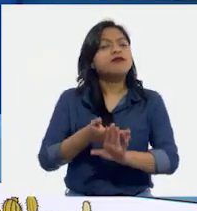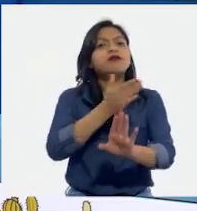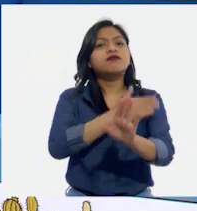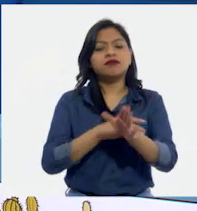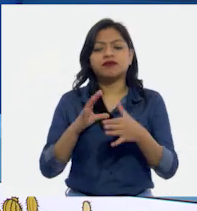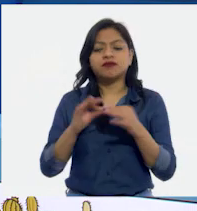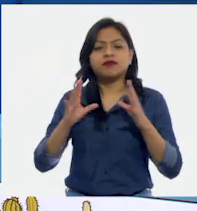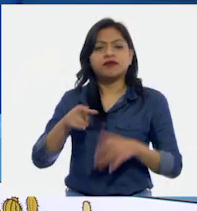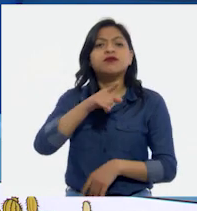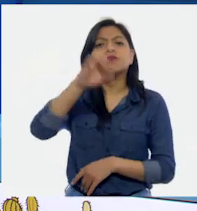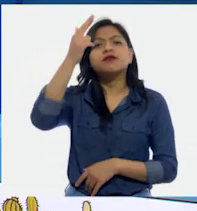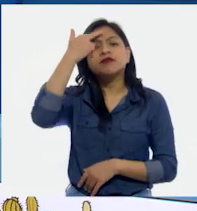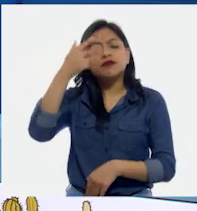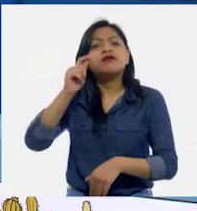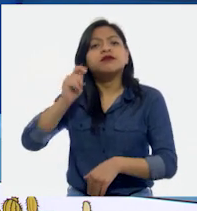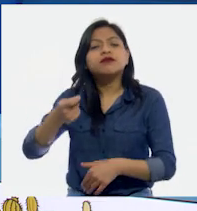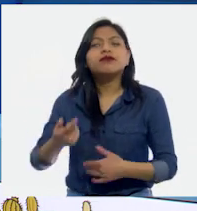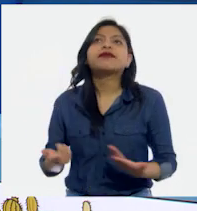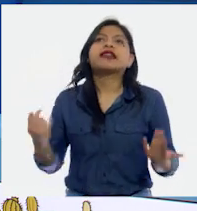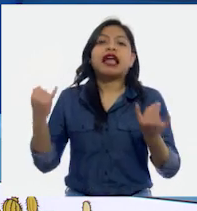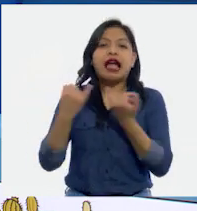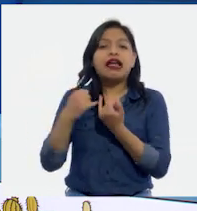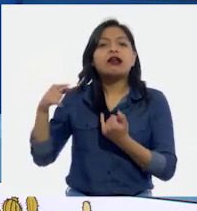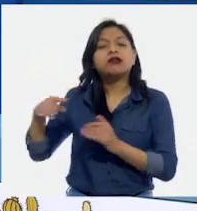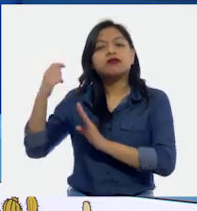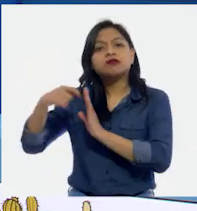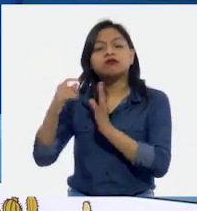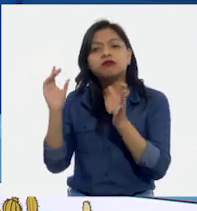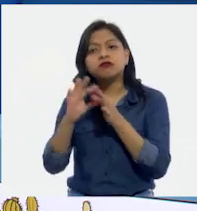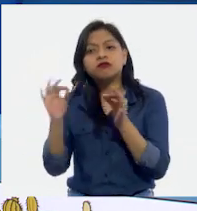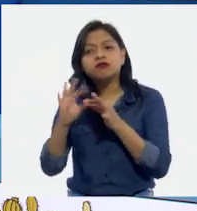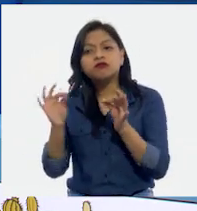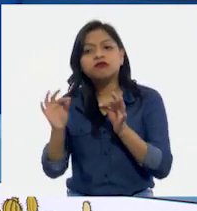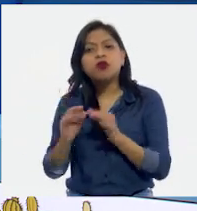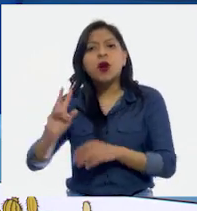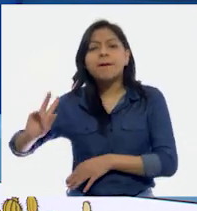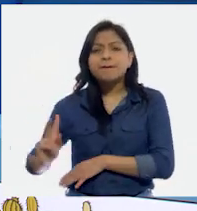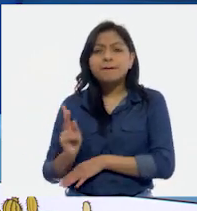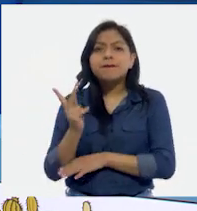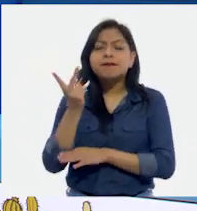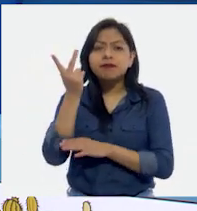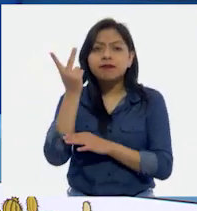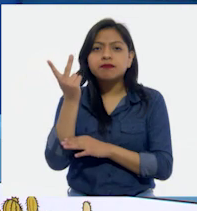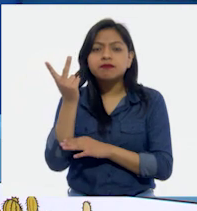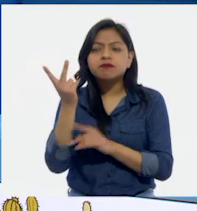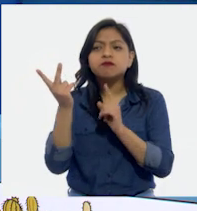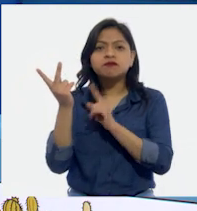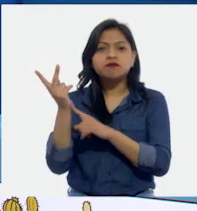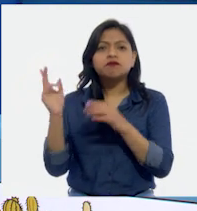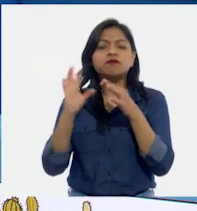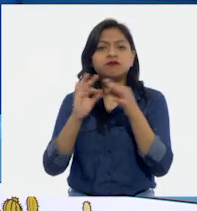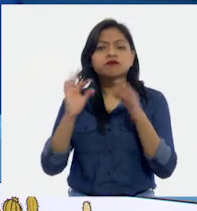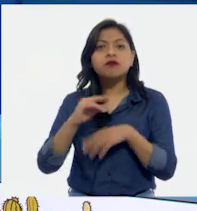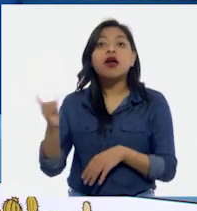Bueno, además explicó algo muy interesante sobre una planta. Dijo que los murciélagos de esa región